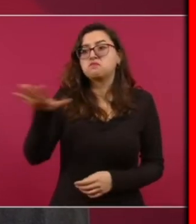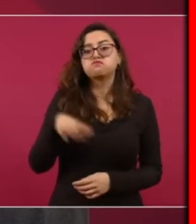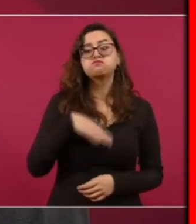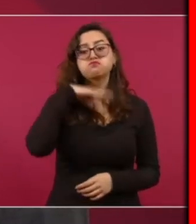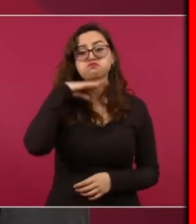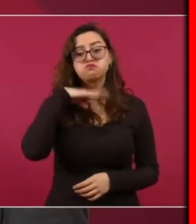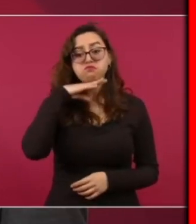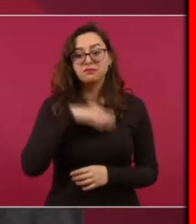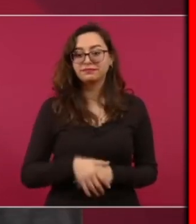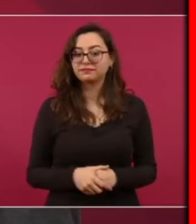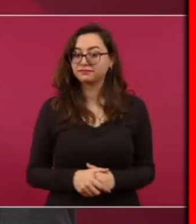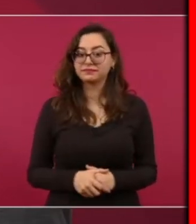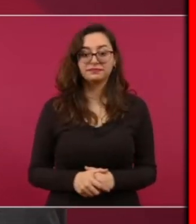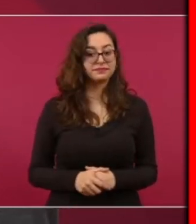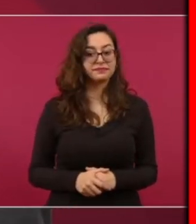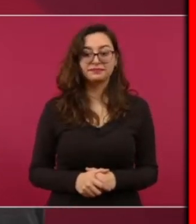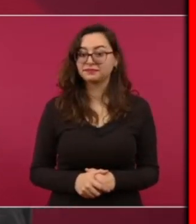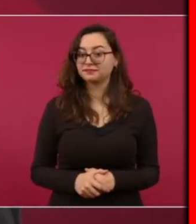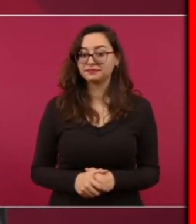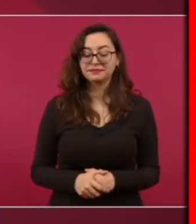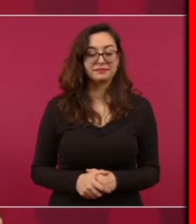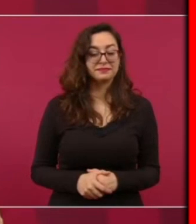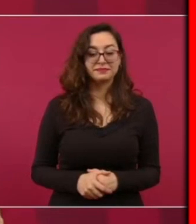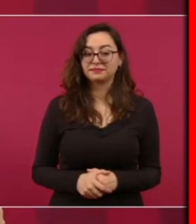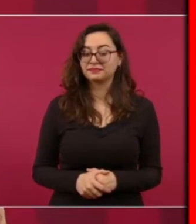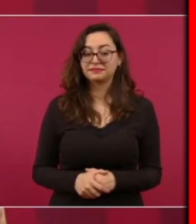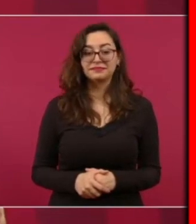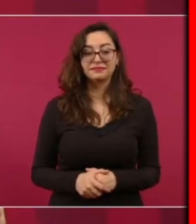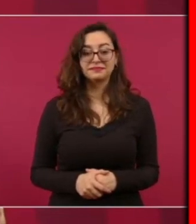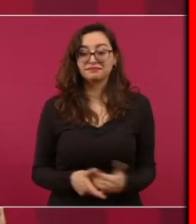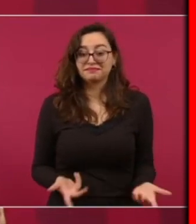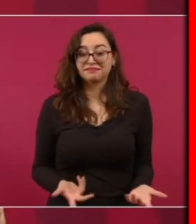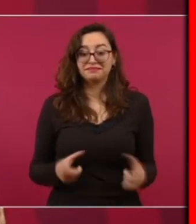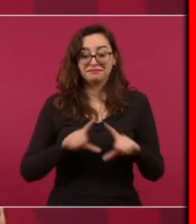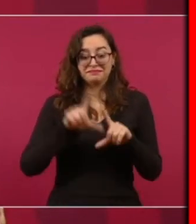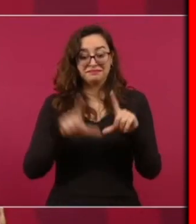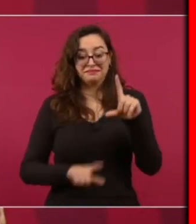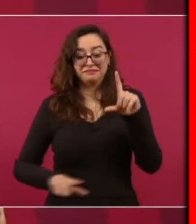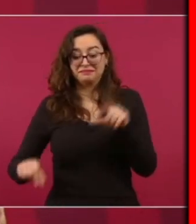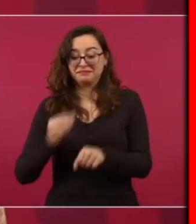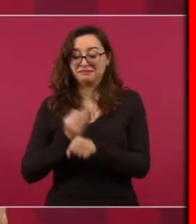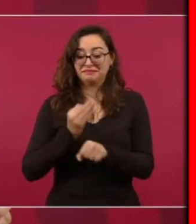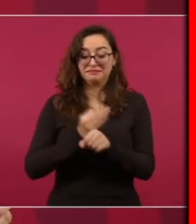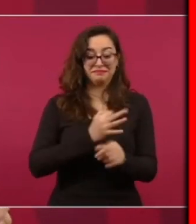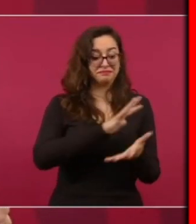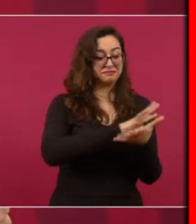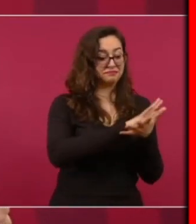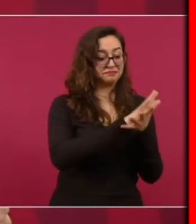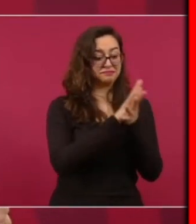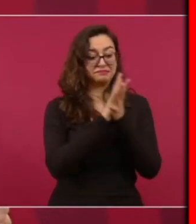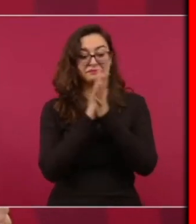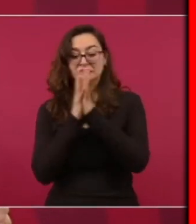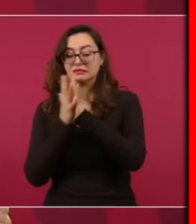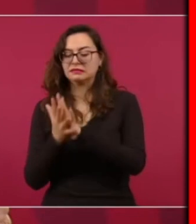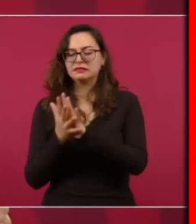Lo más importante En este proceso de transformación Es el cambio de mentalidad